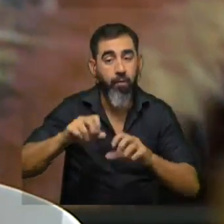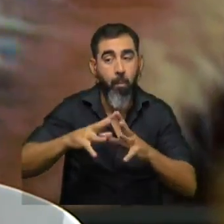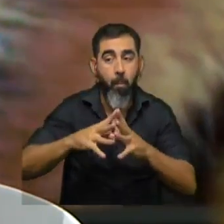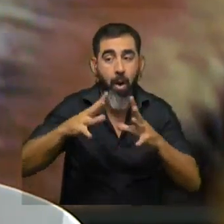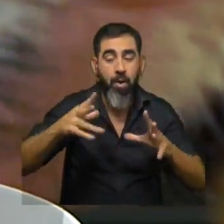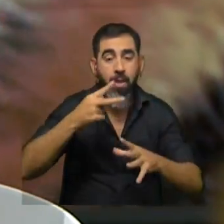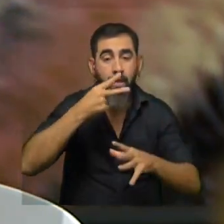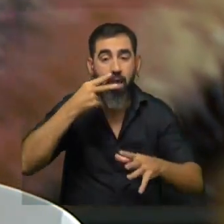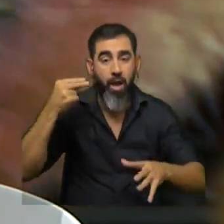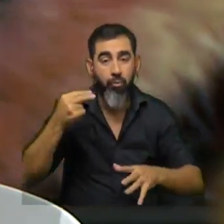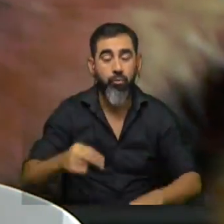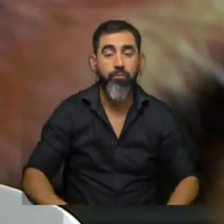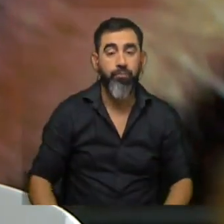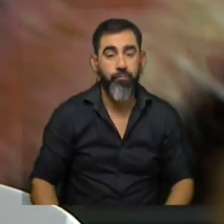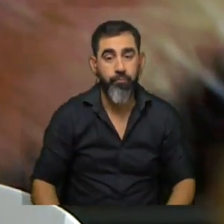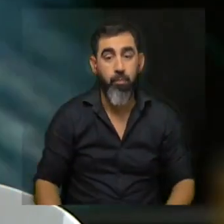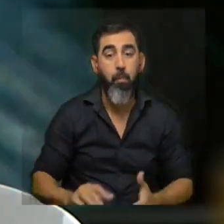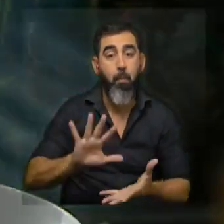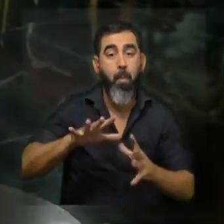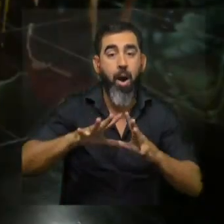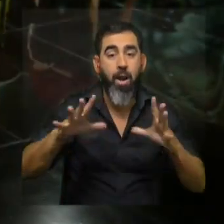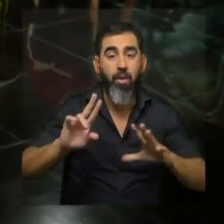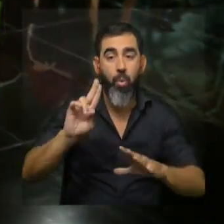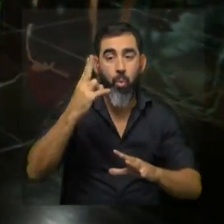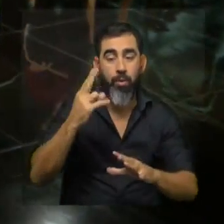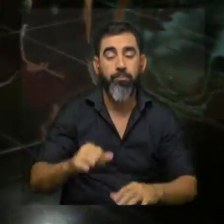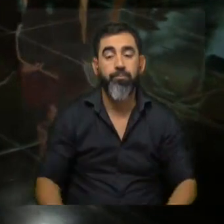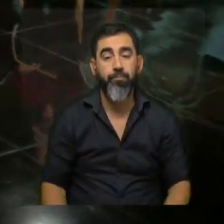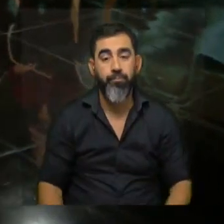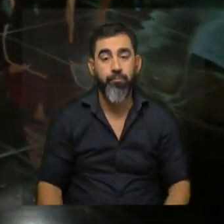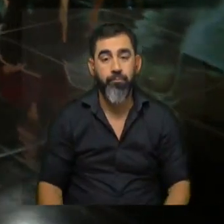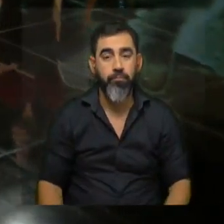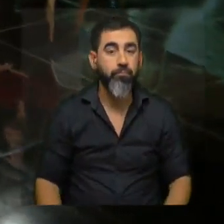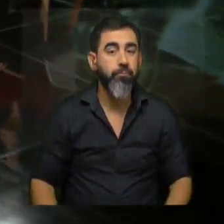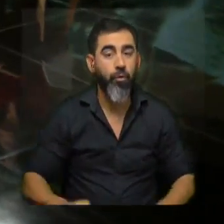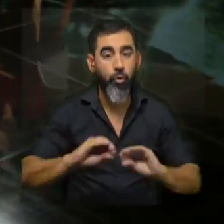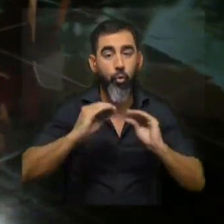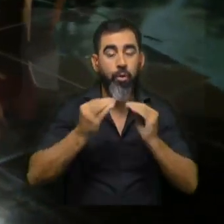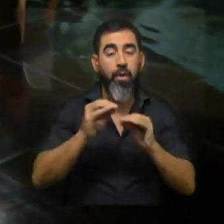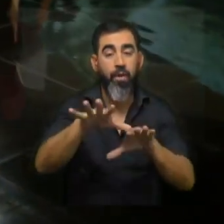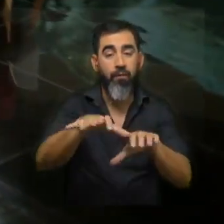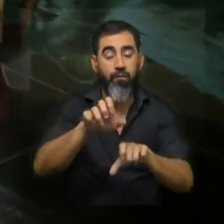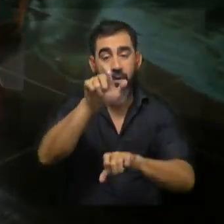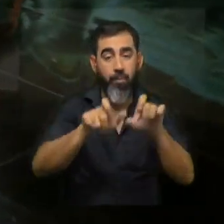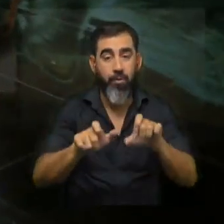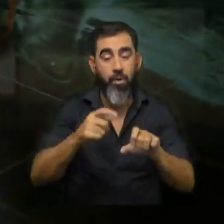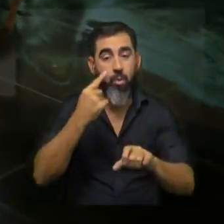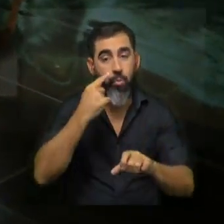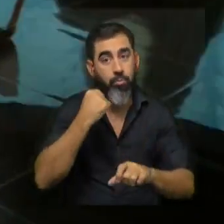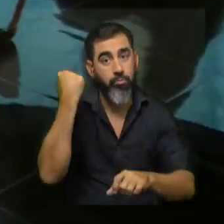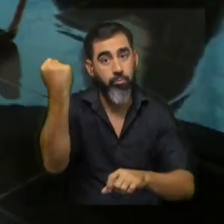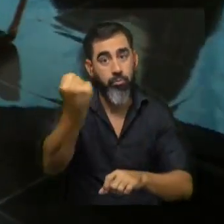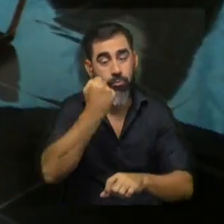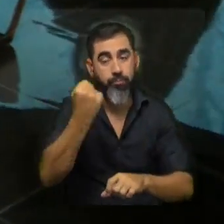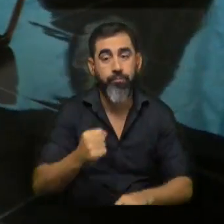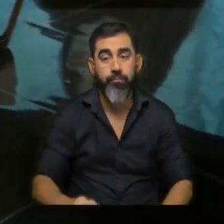gatos de la región y el más grande de Uruguay claro en proporción en cuanto a la cantidad de habitantes y todo es un número impresionante sí